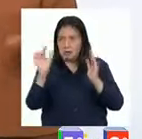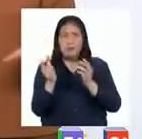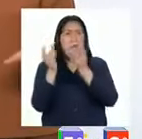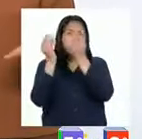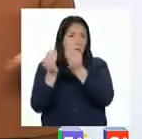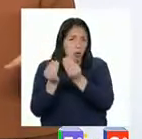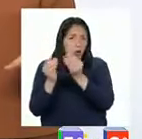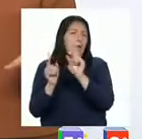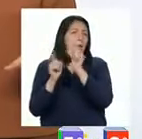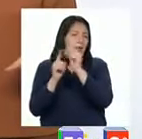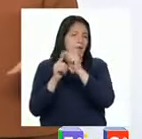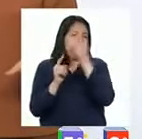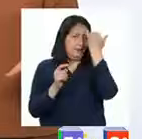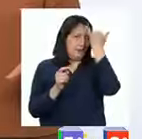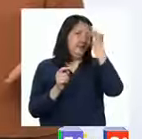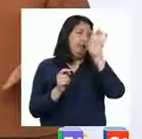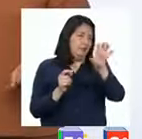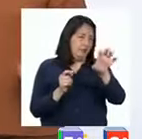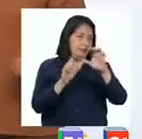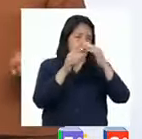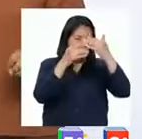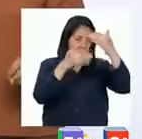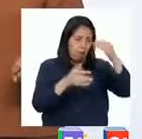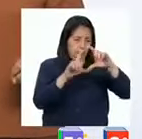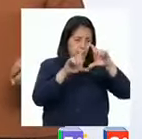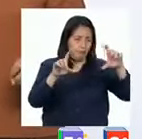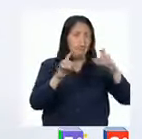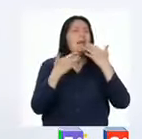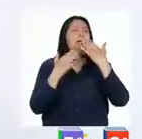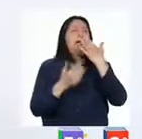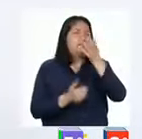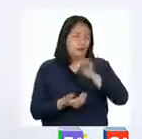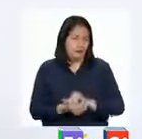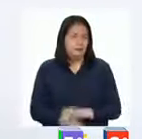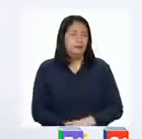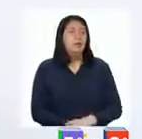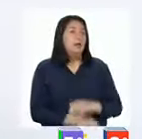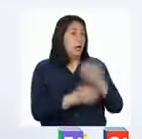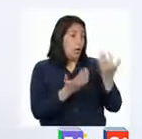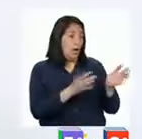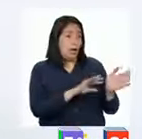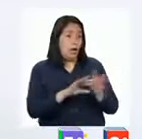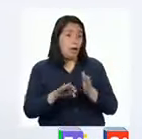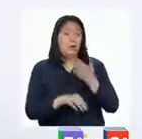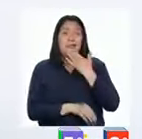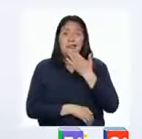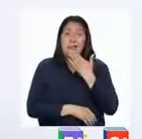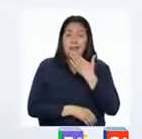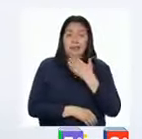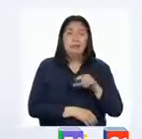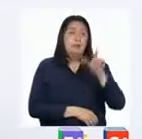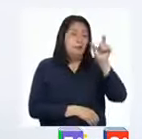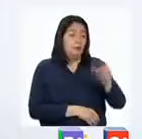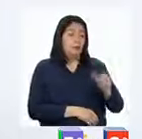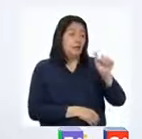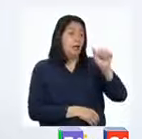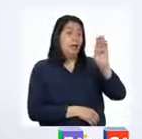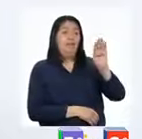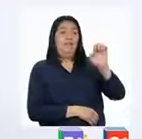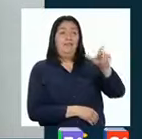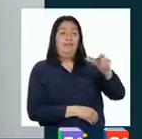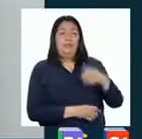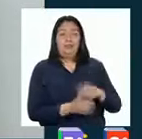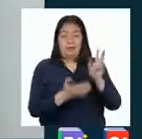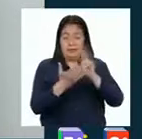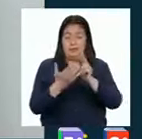palabras las ideas del párrafo. Gracias por participar y estar atenta. Ahora es el turno de Abel, quien desarrollará el